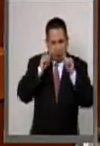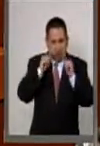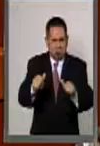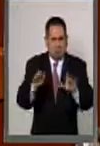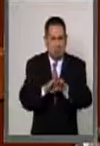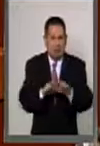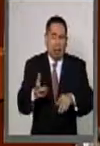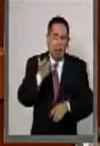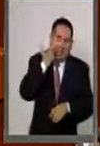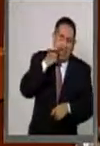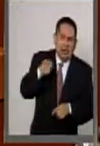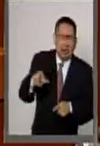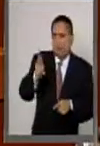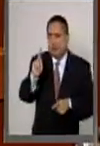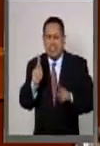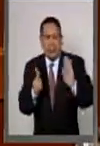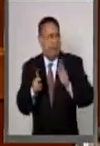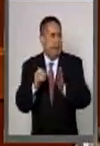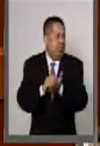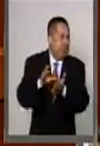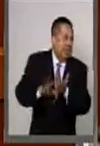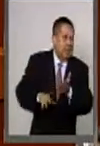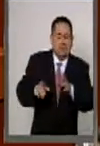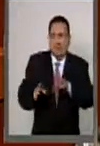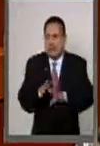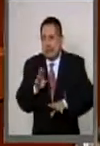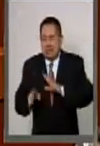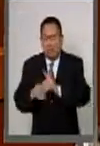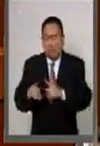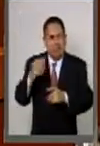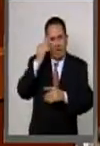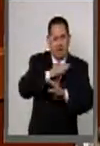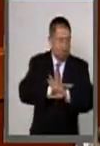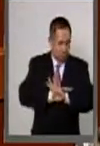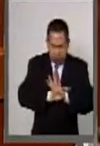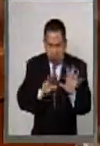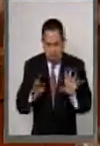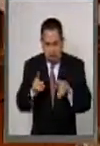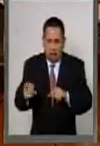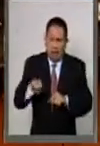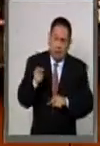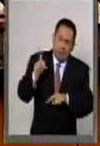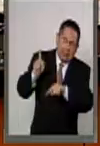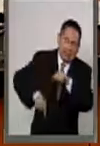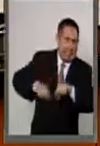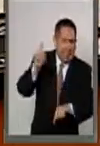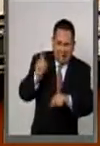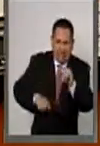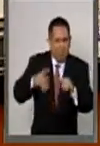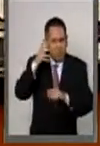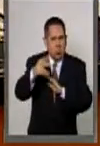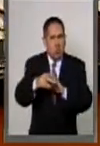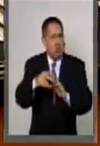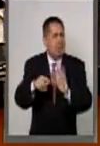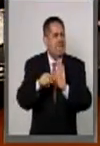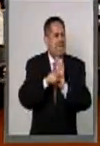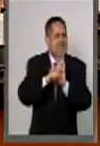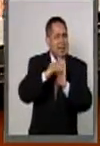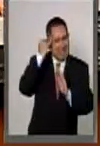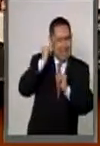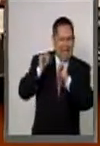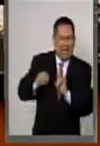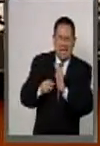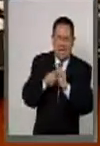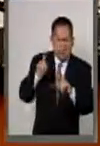elimine prejuicios anquilosados y concepciones falsas en las que se descarten estereotipos acerca de las mujeres y